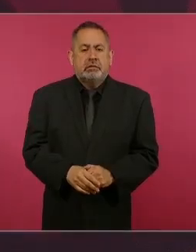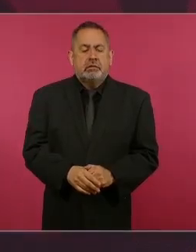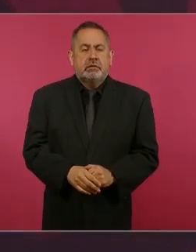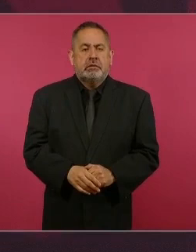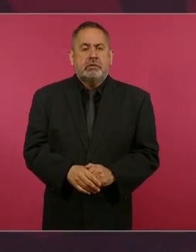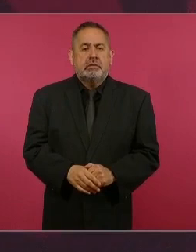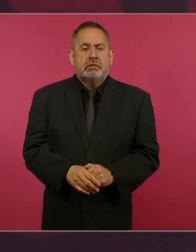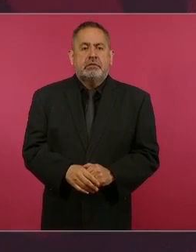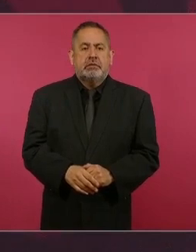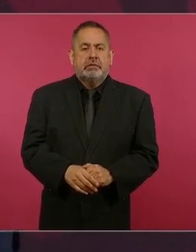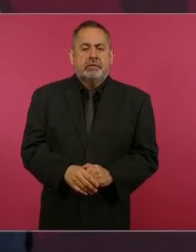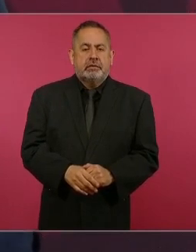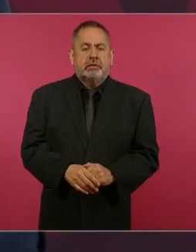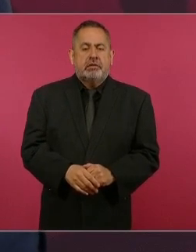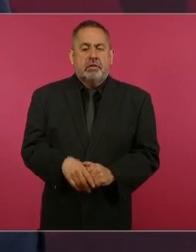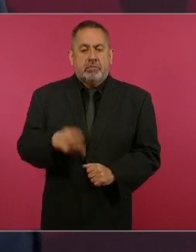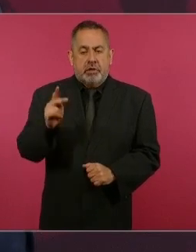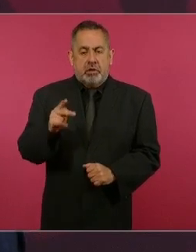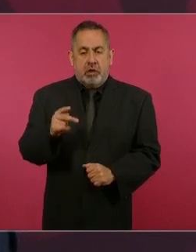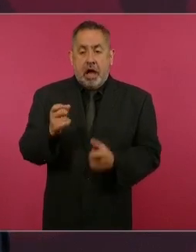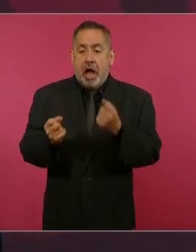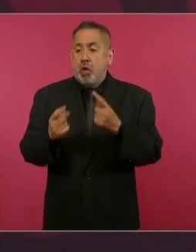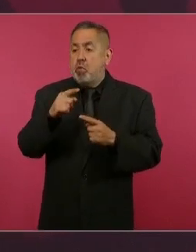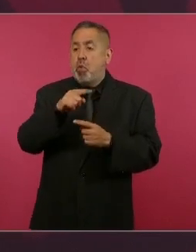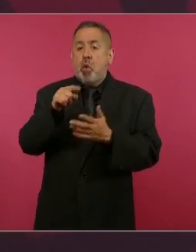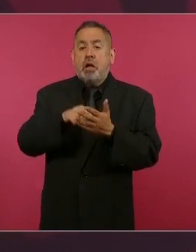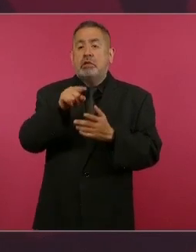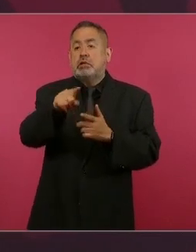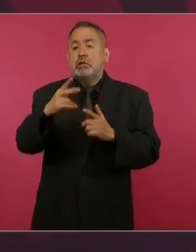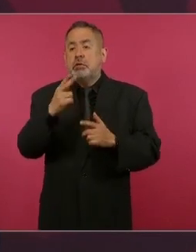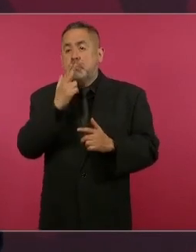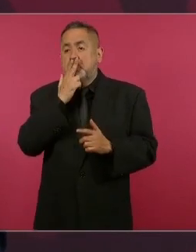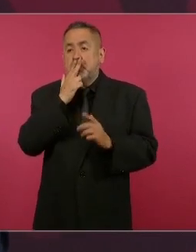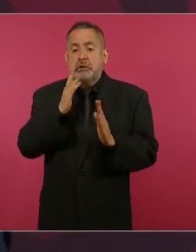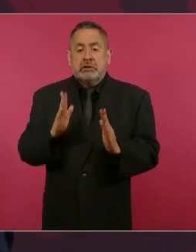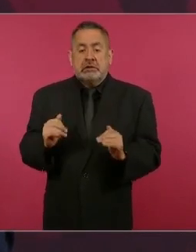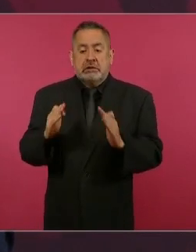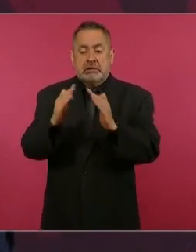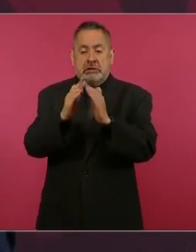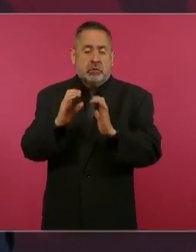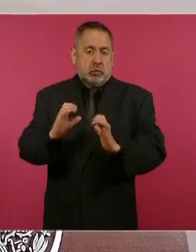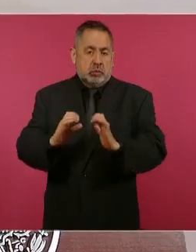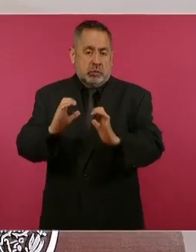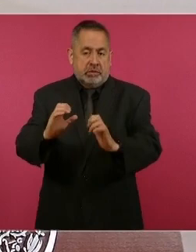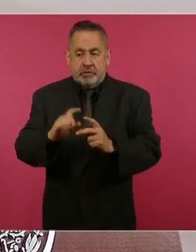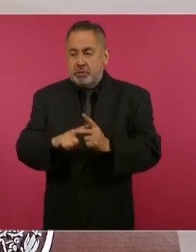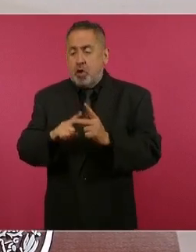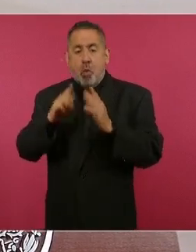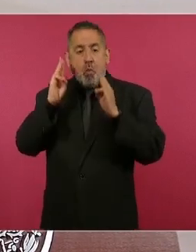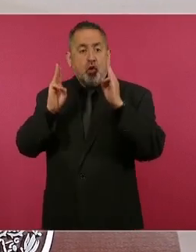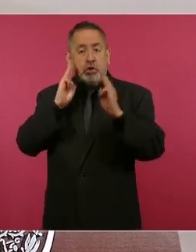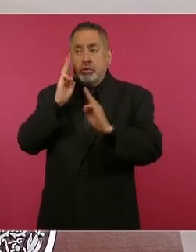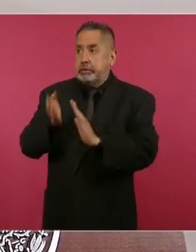conservando zonas arqueológicas, estamos construyendo museos,